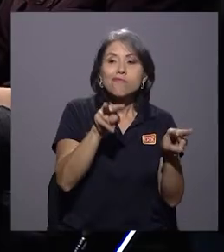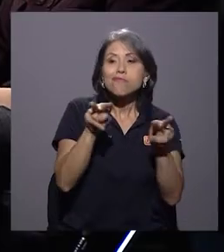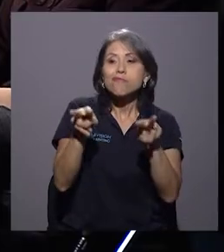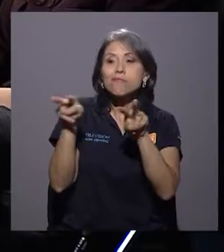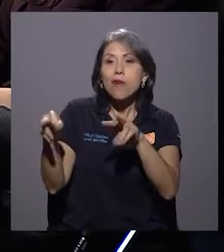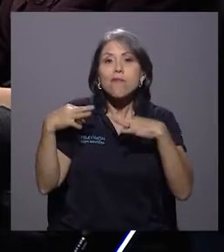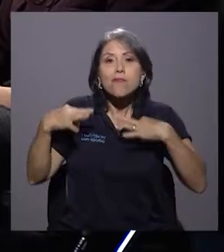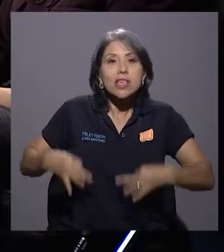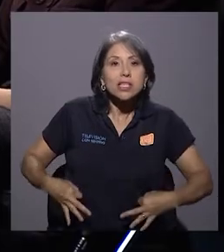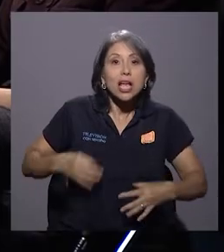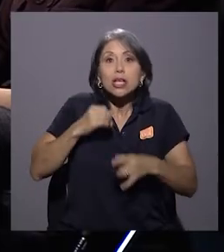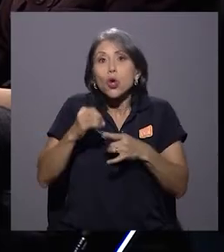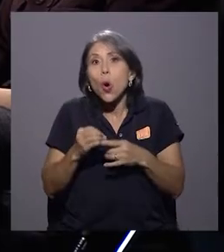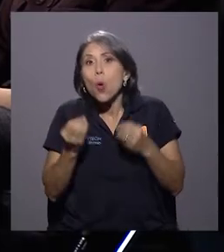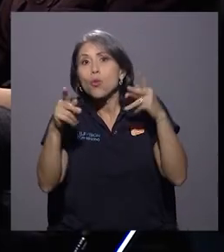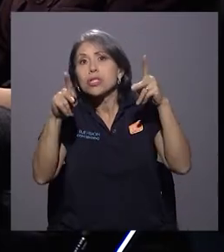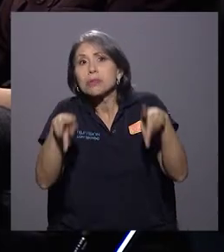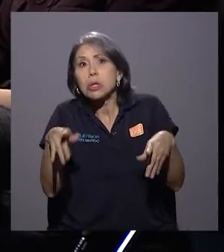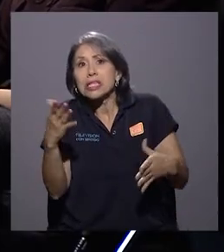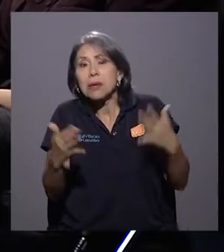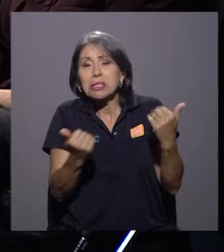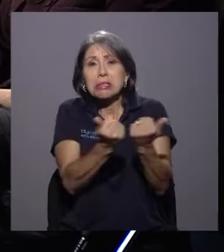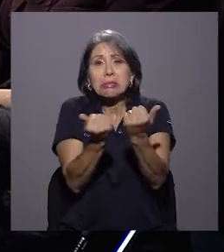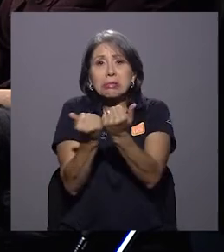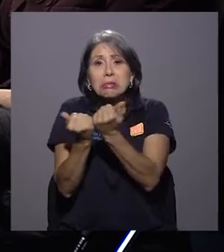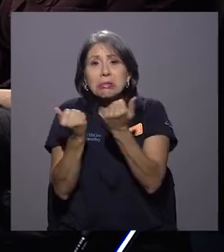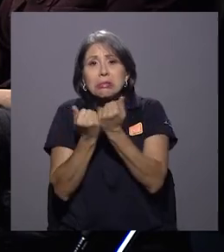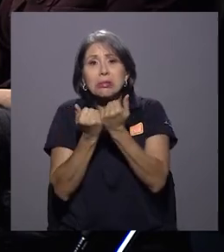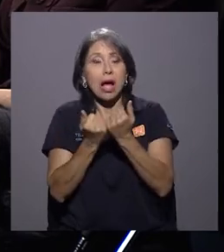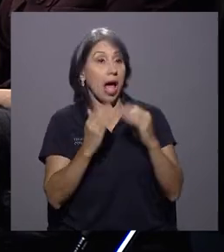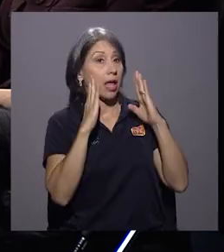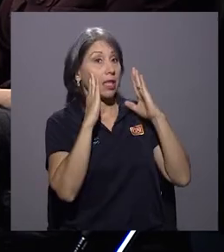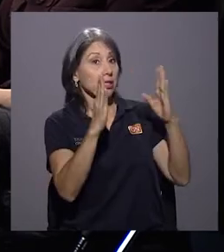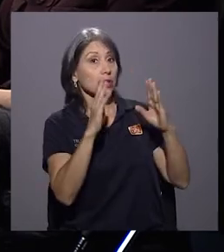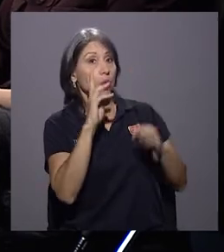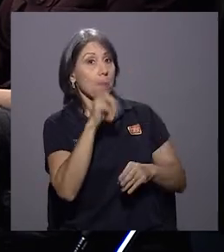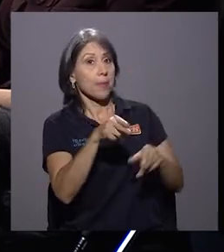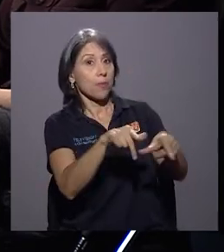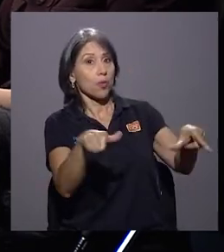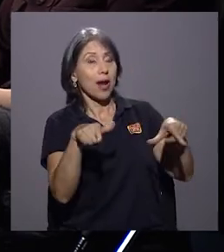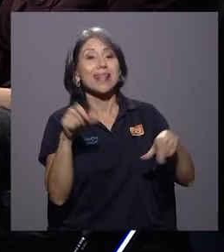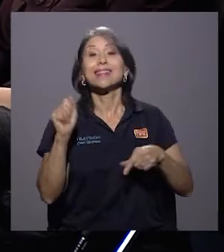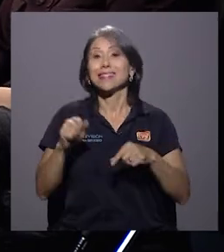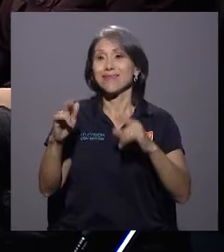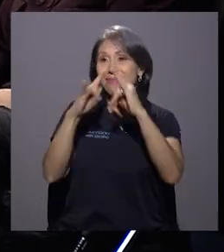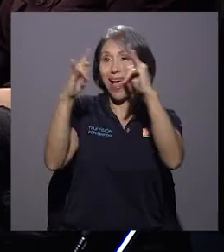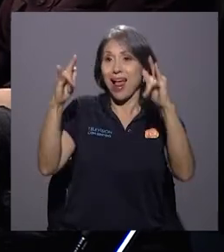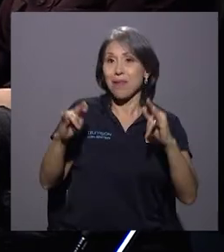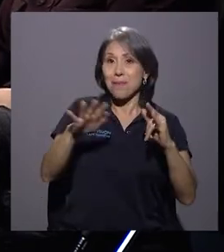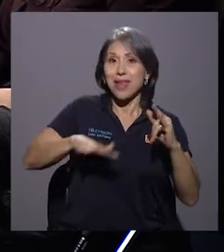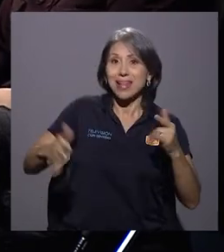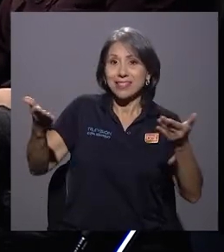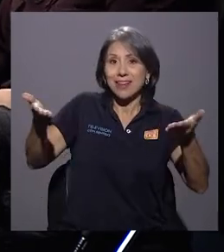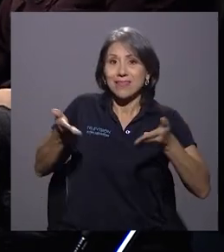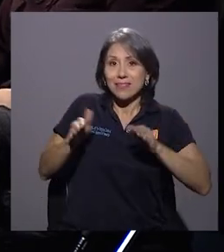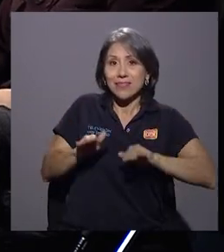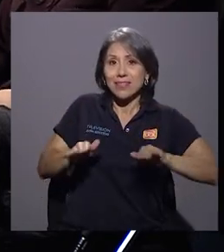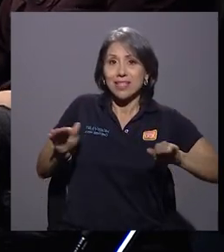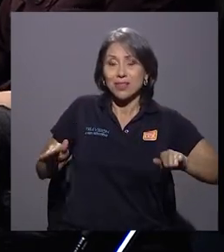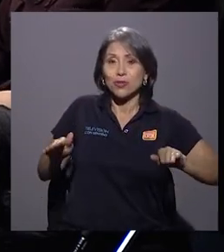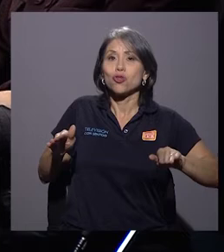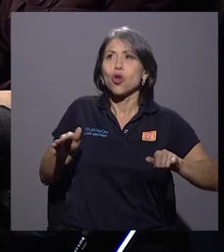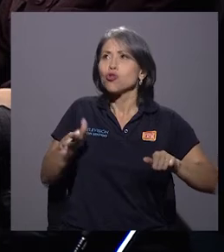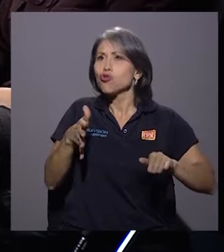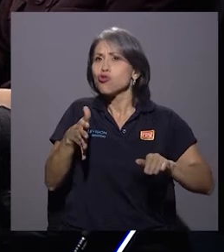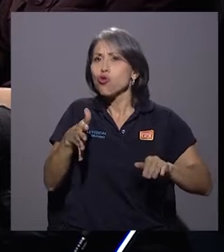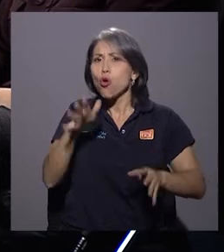sobrepoblación y hacinamiento. ¿Atención en sitios? Sí, en los albergues que nosotros tenemos. Son aproximadamente, son